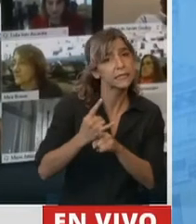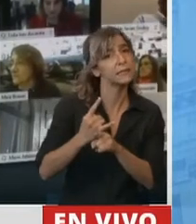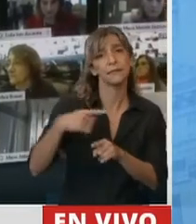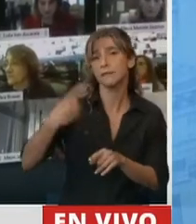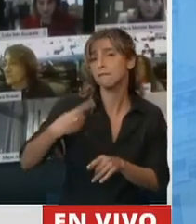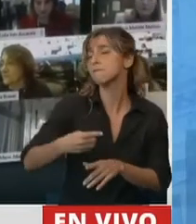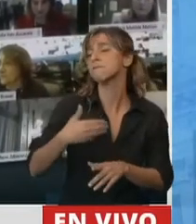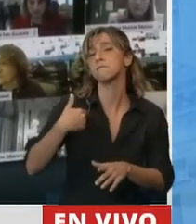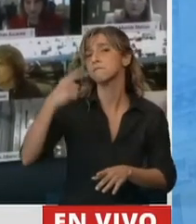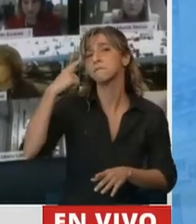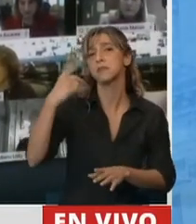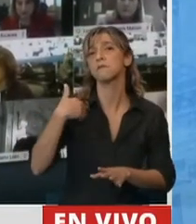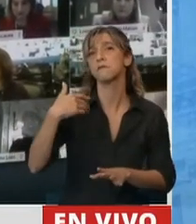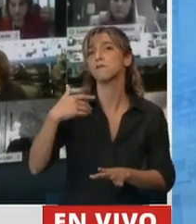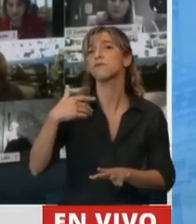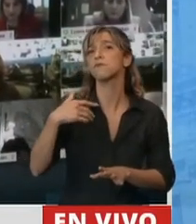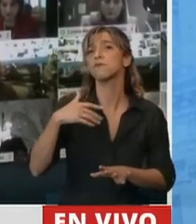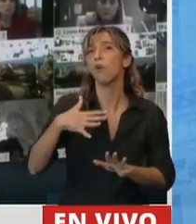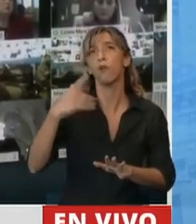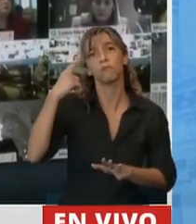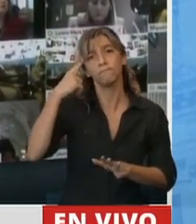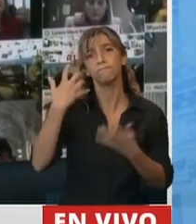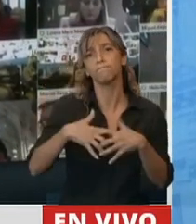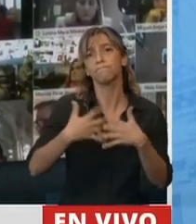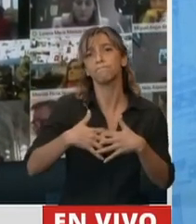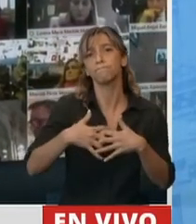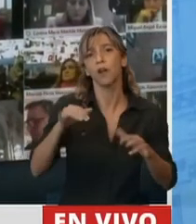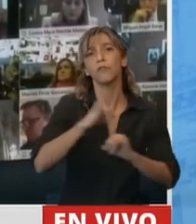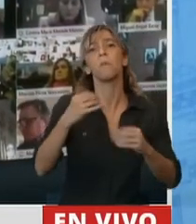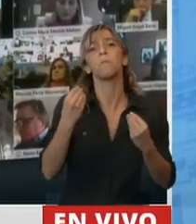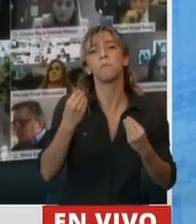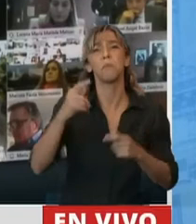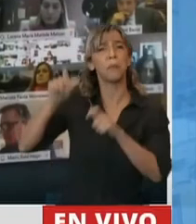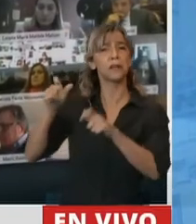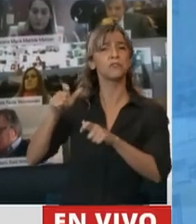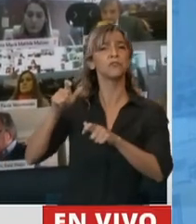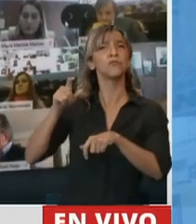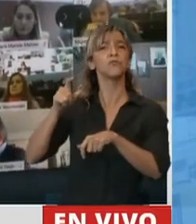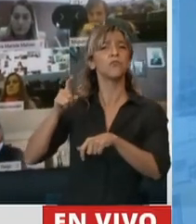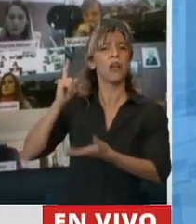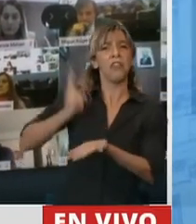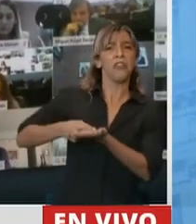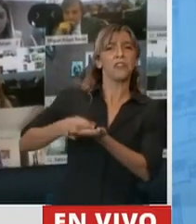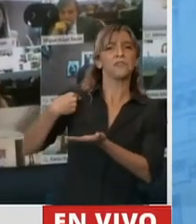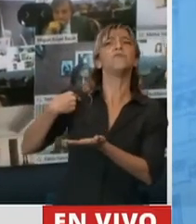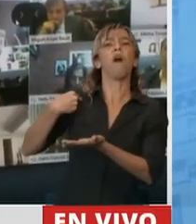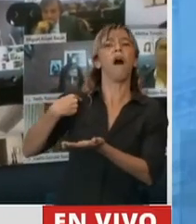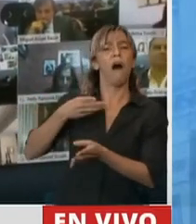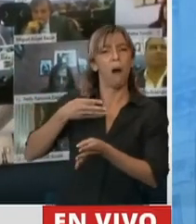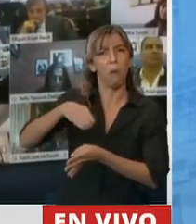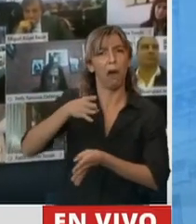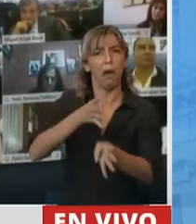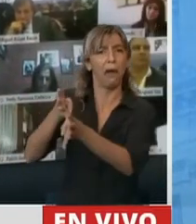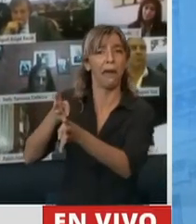los que deciden la guerra nunca pelean. Los que deciden la guerra no mandan a sus hijos al campo de